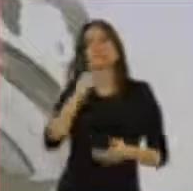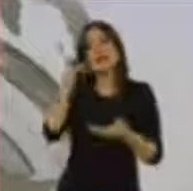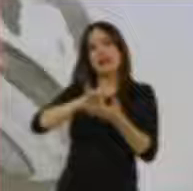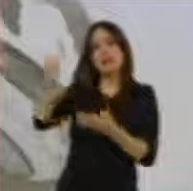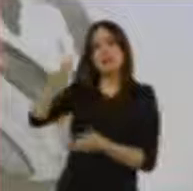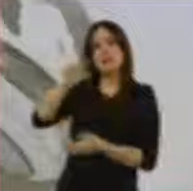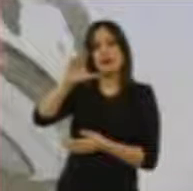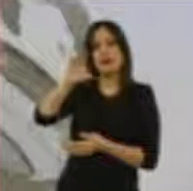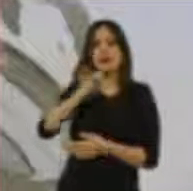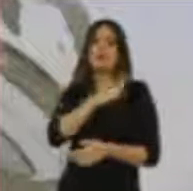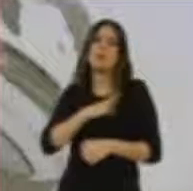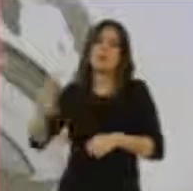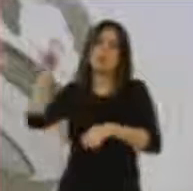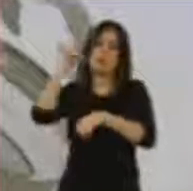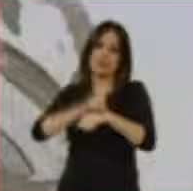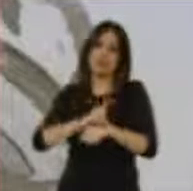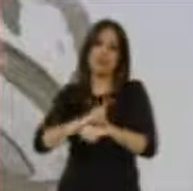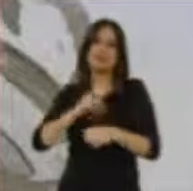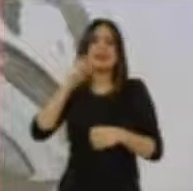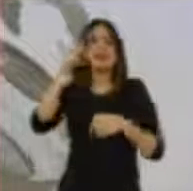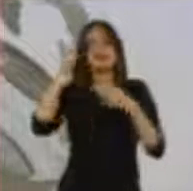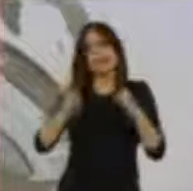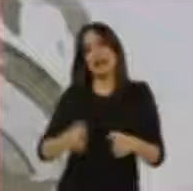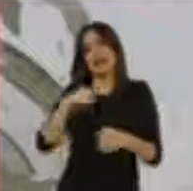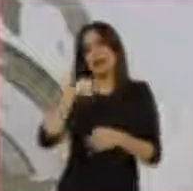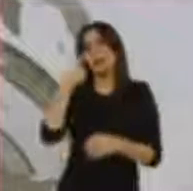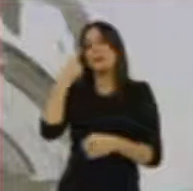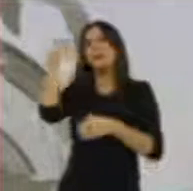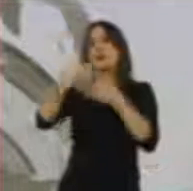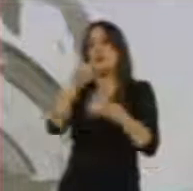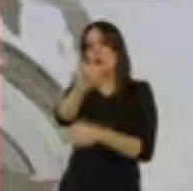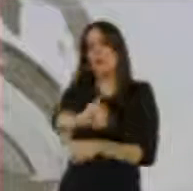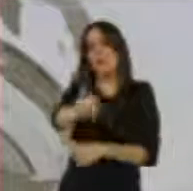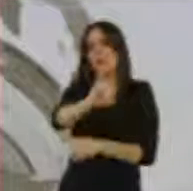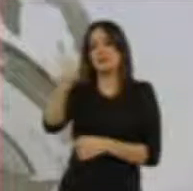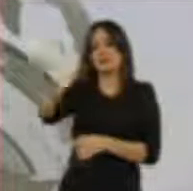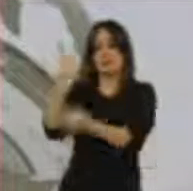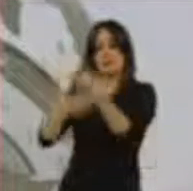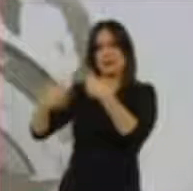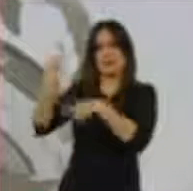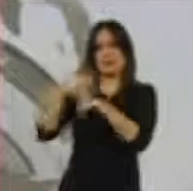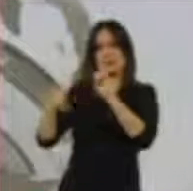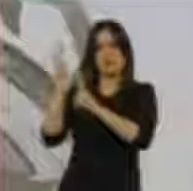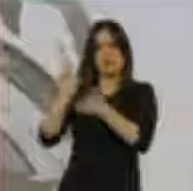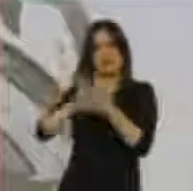Paco. Gracias. Gracias. Que tengas muy buen día. Gracias. Estamos estamos pendientes el próximo jueves, el próximo jueves contigo. Gracias.